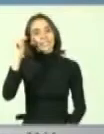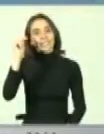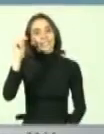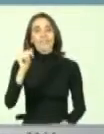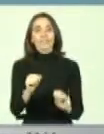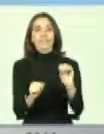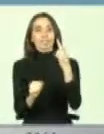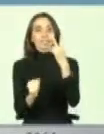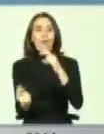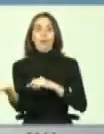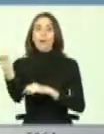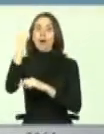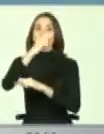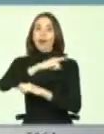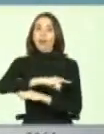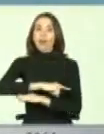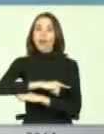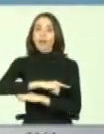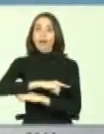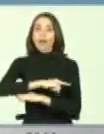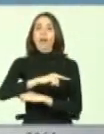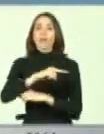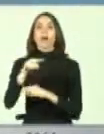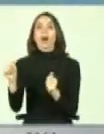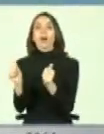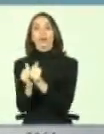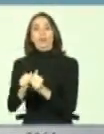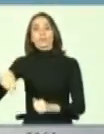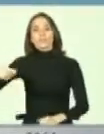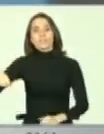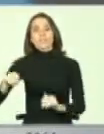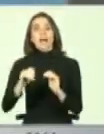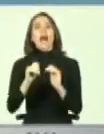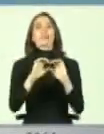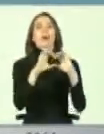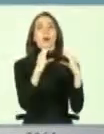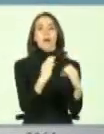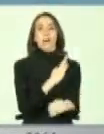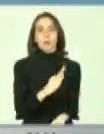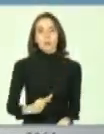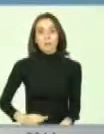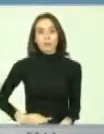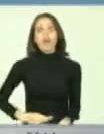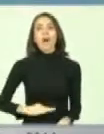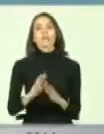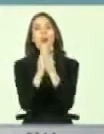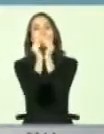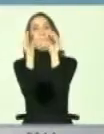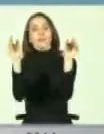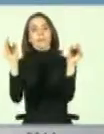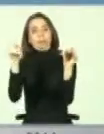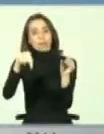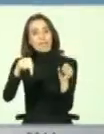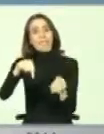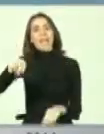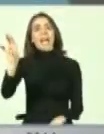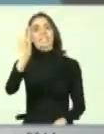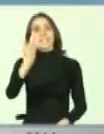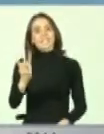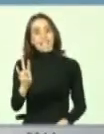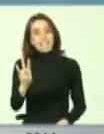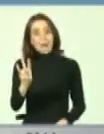la segunda jornada que se realiza entre el Senado, la Cámara, la Biblioteca y Senadis. Yo creo que es muy importante un espacio